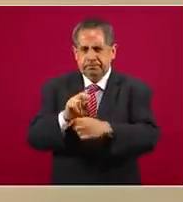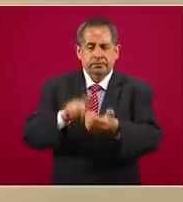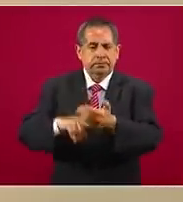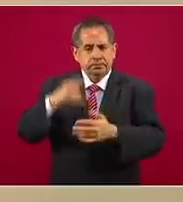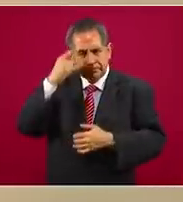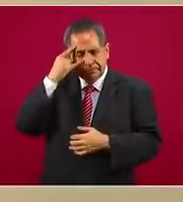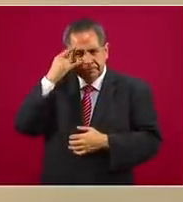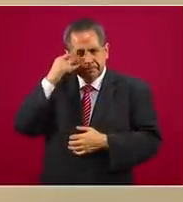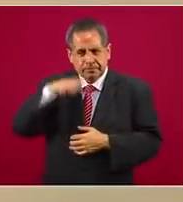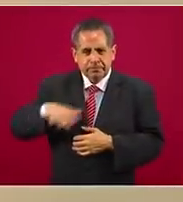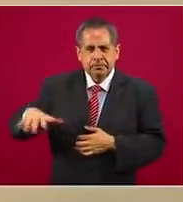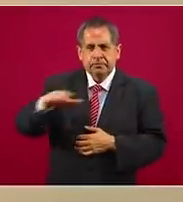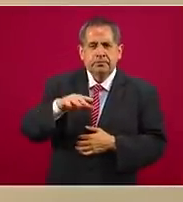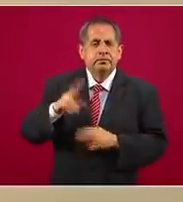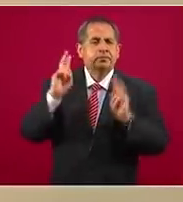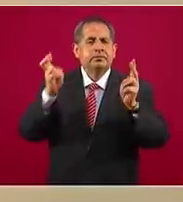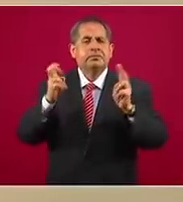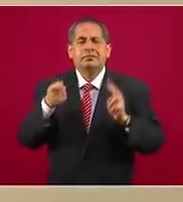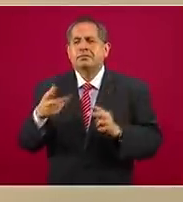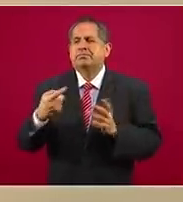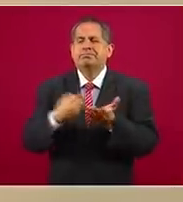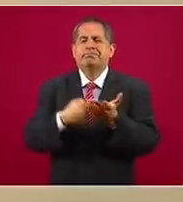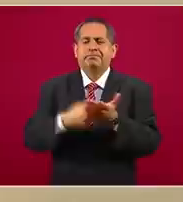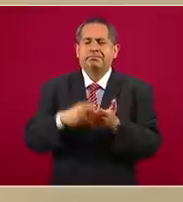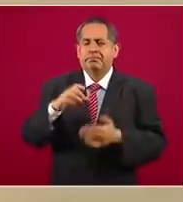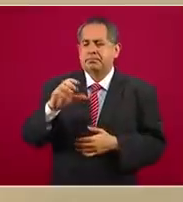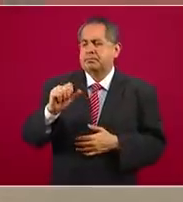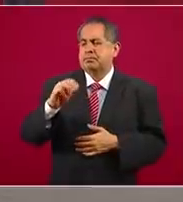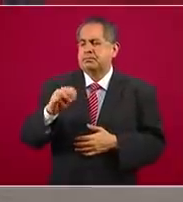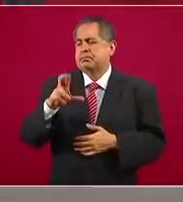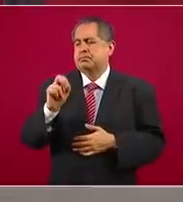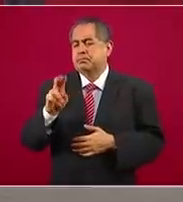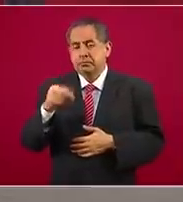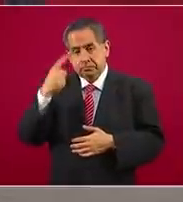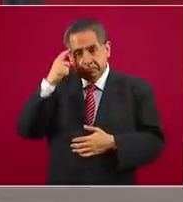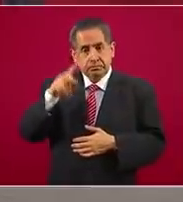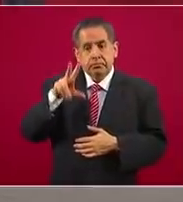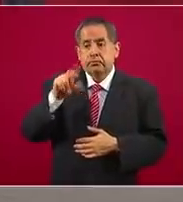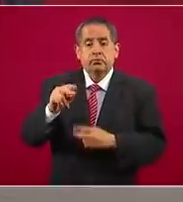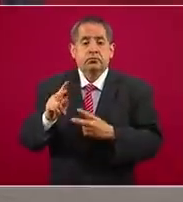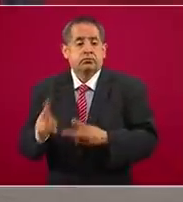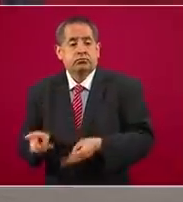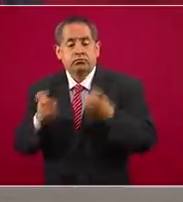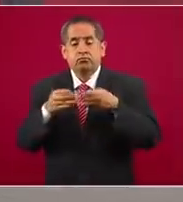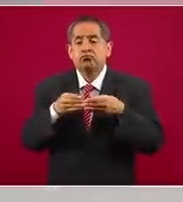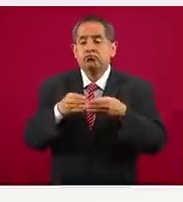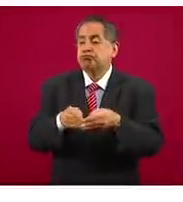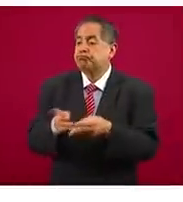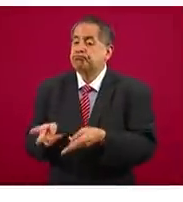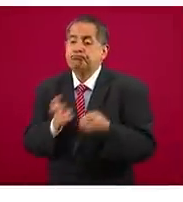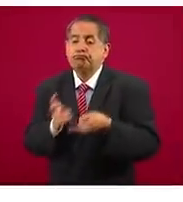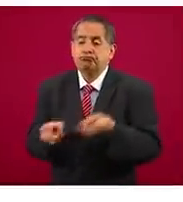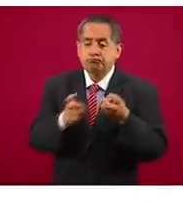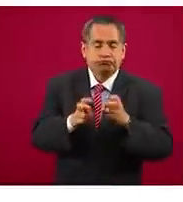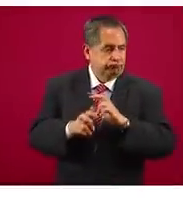Campeche, operación Camarón que es para evitar el robo en embarcaciones pesqueras,